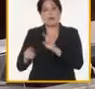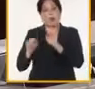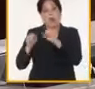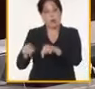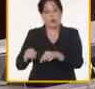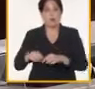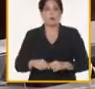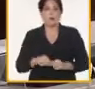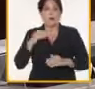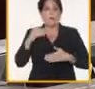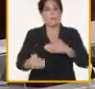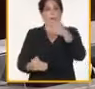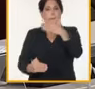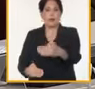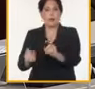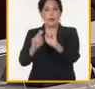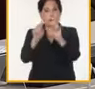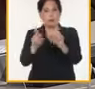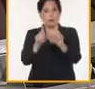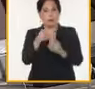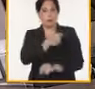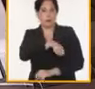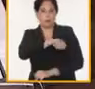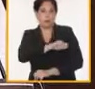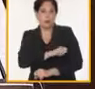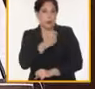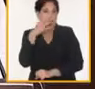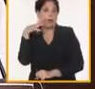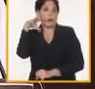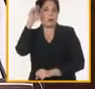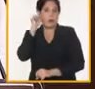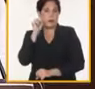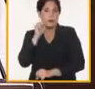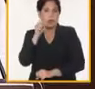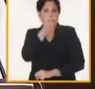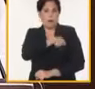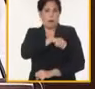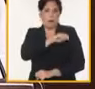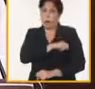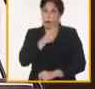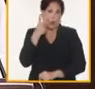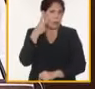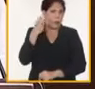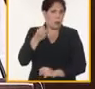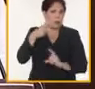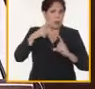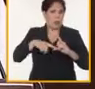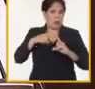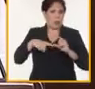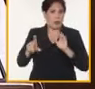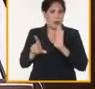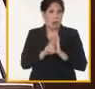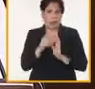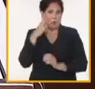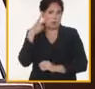El proceso de consulta evidenció que existe desconocimiento de los contenidos de la ley,